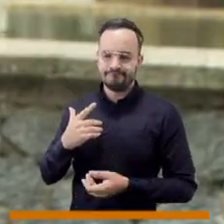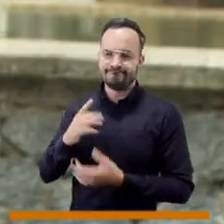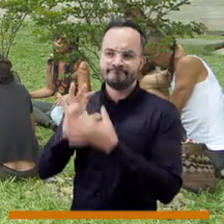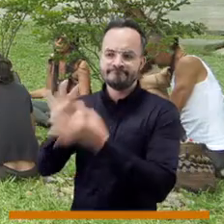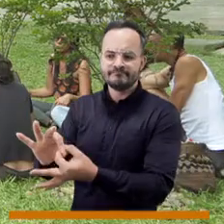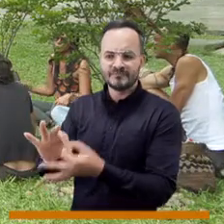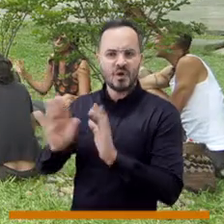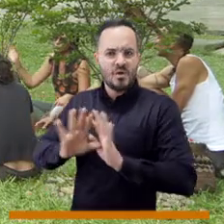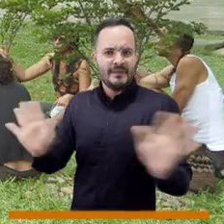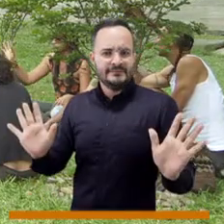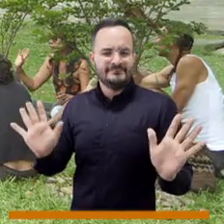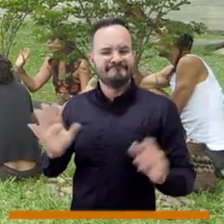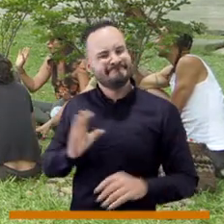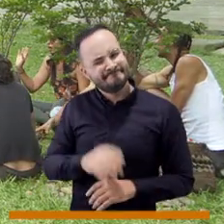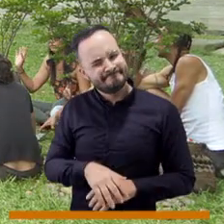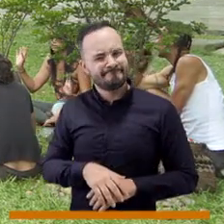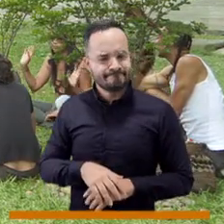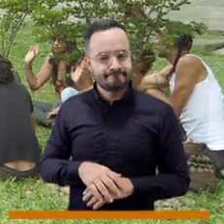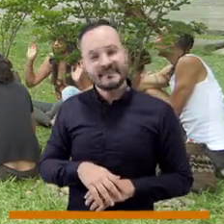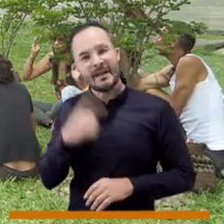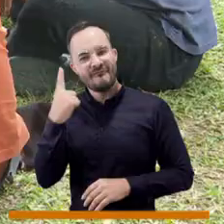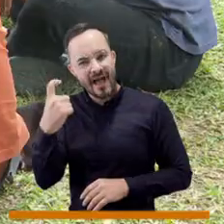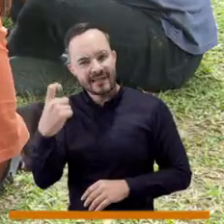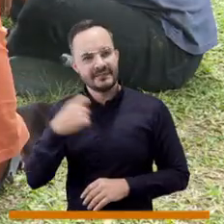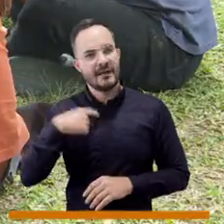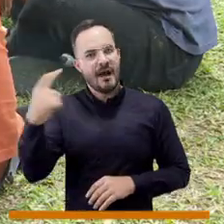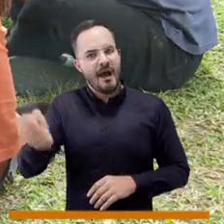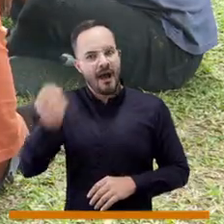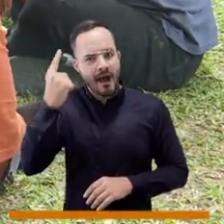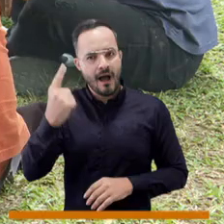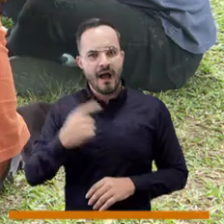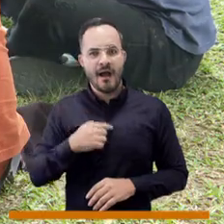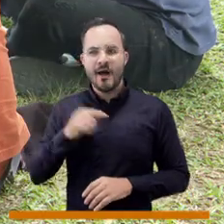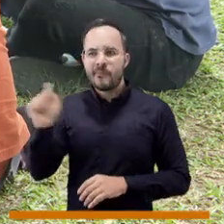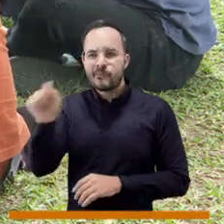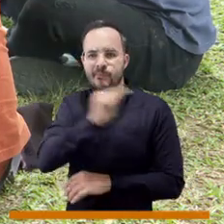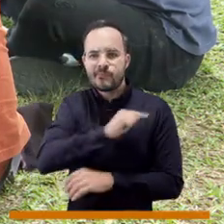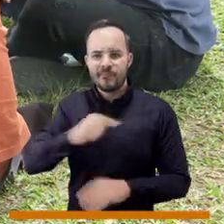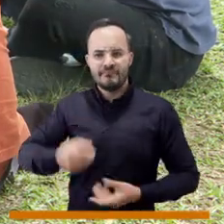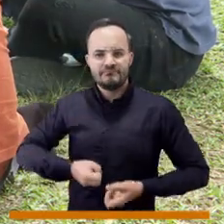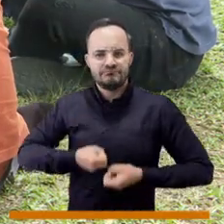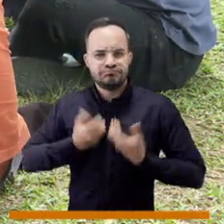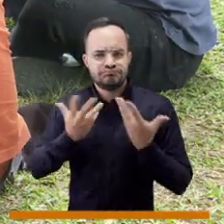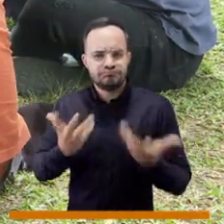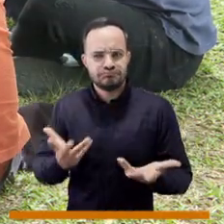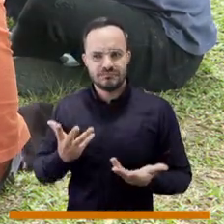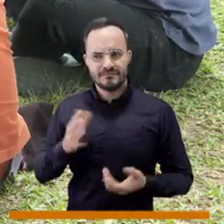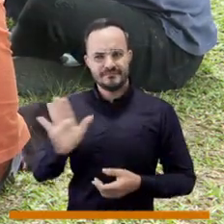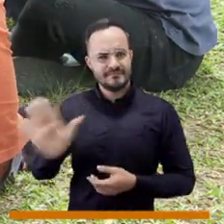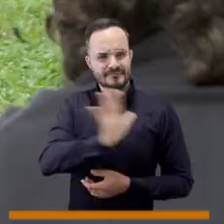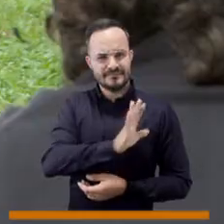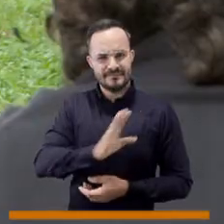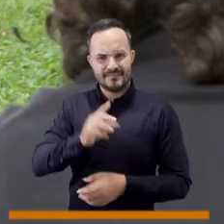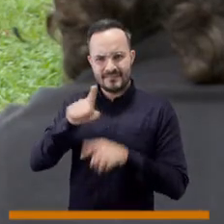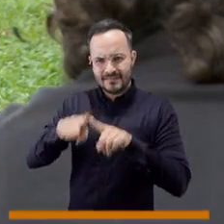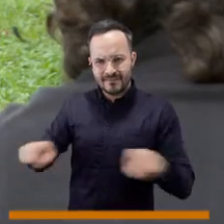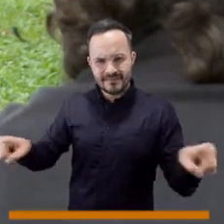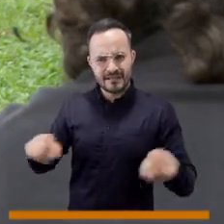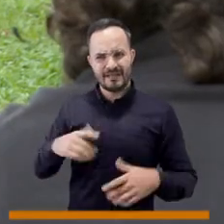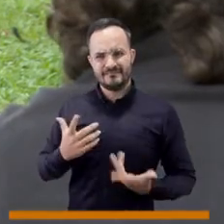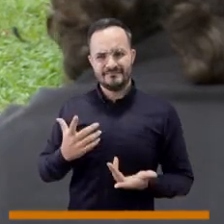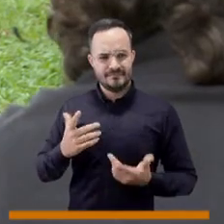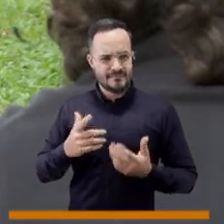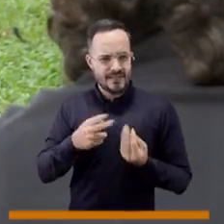palabra articular. Pero nunca llegamos a entender esos sentidos profundos, las expresiones de la